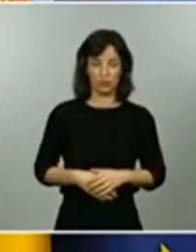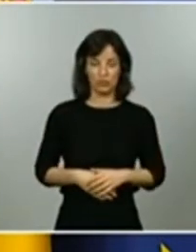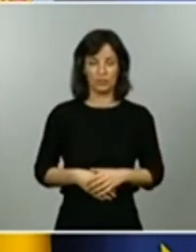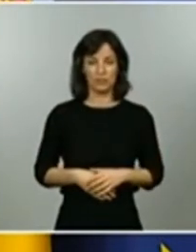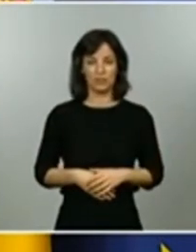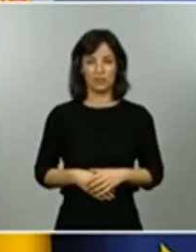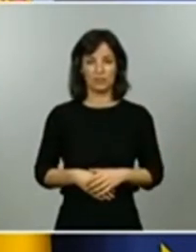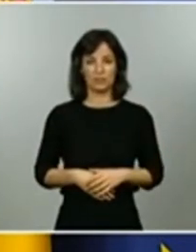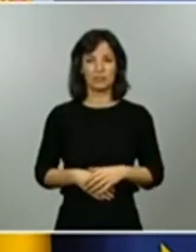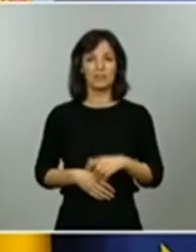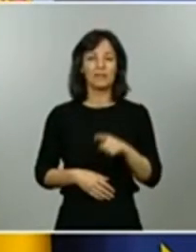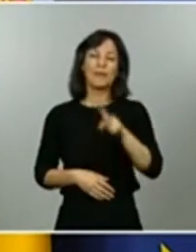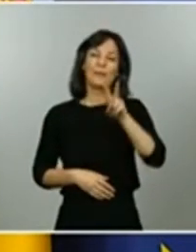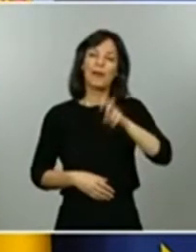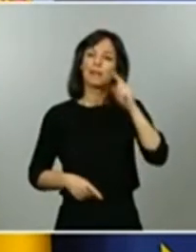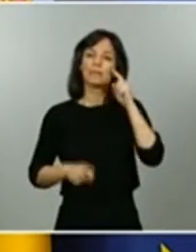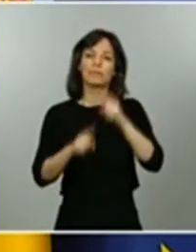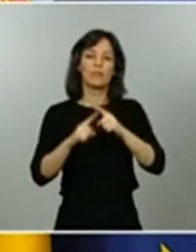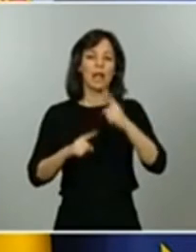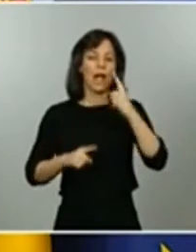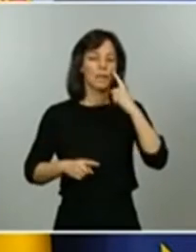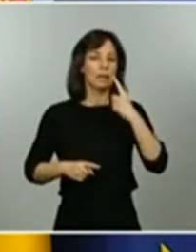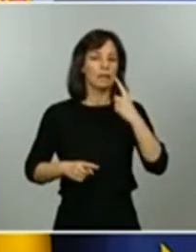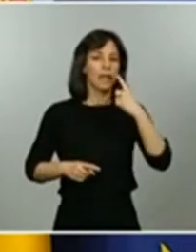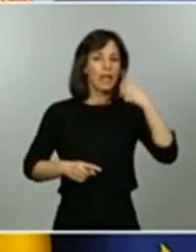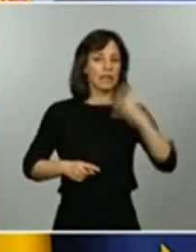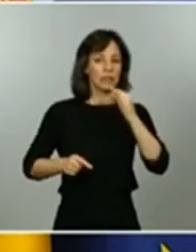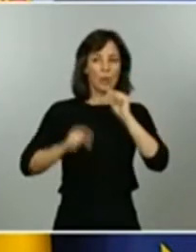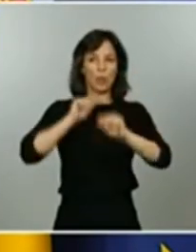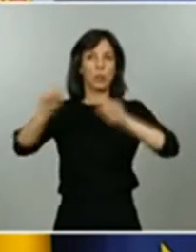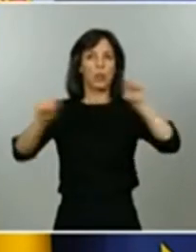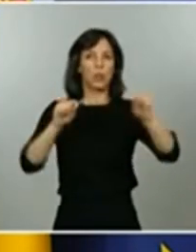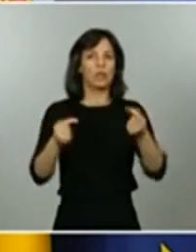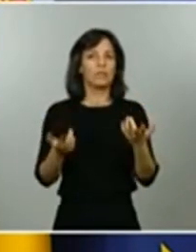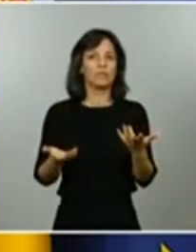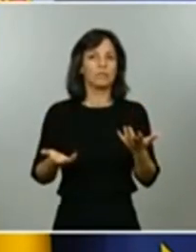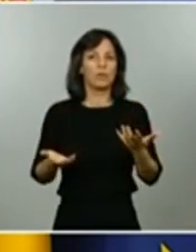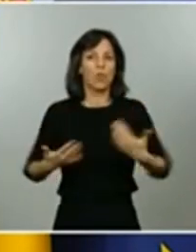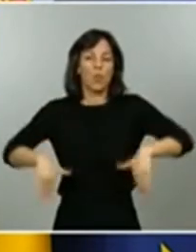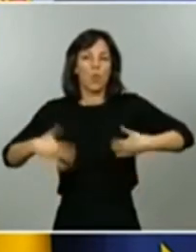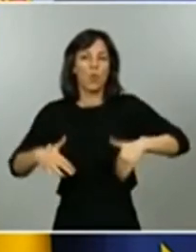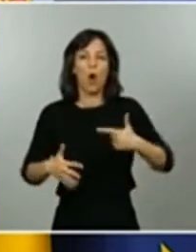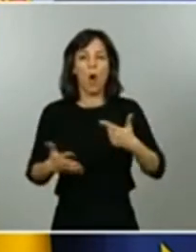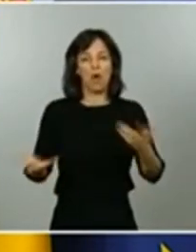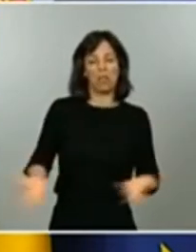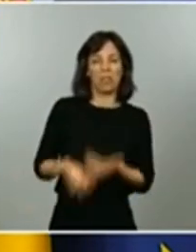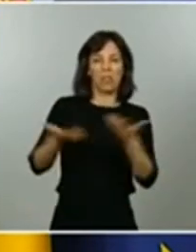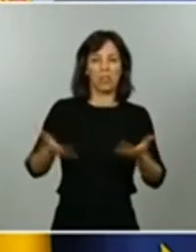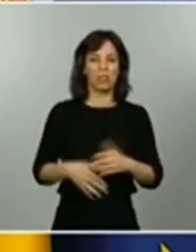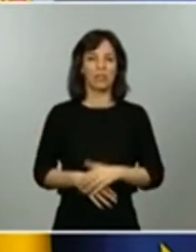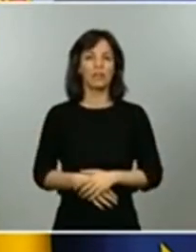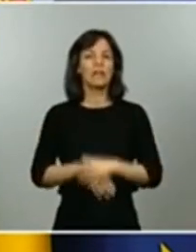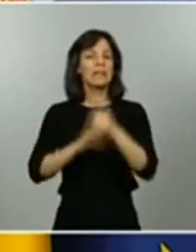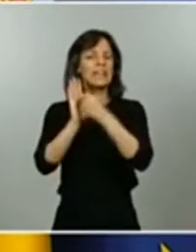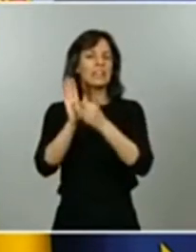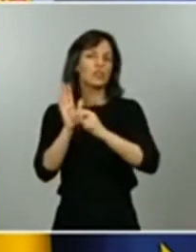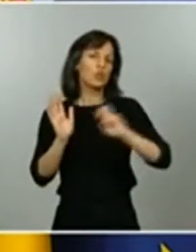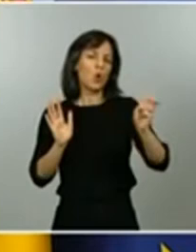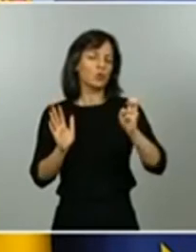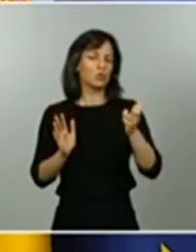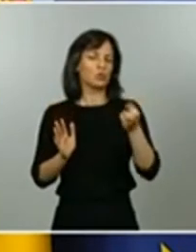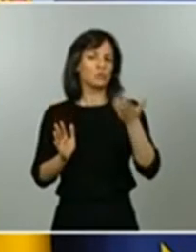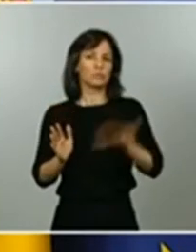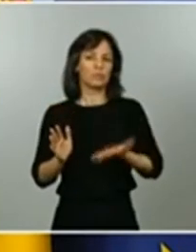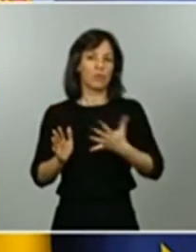transmisión y la probabilidad de transmisión. Luego tenemos una serie de criterios de gravedad que nos incitarían a tomar medidas drásticas no